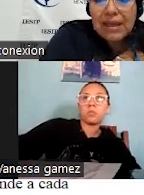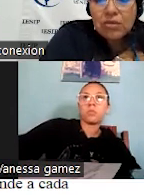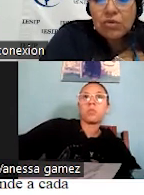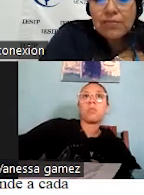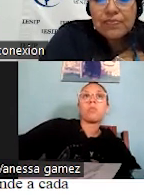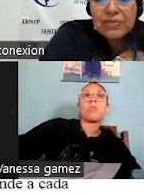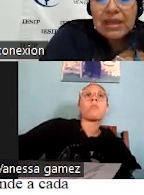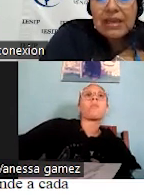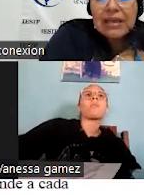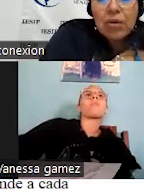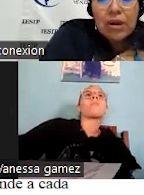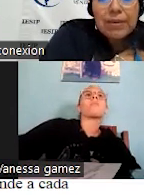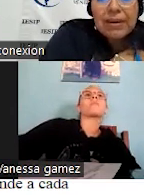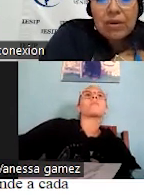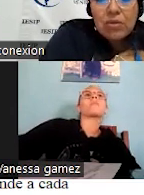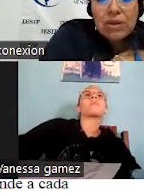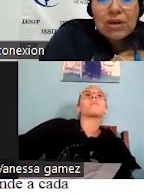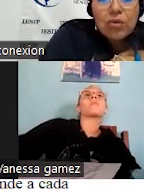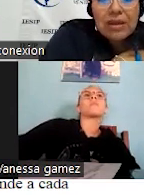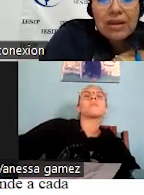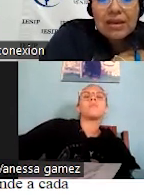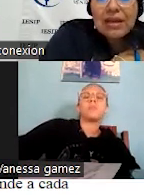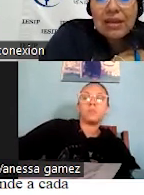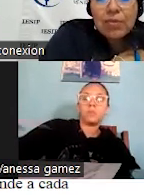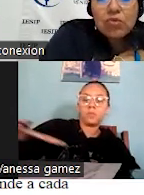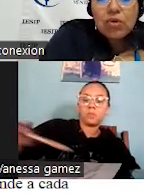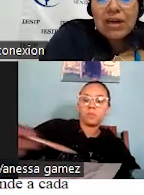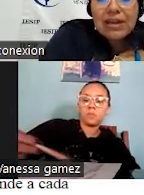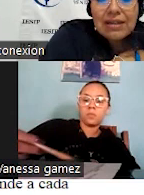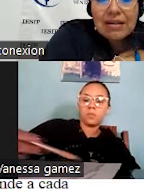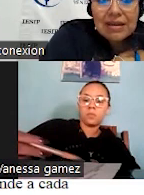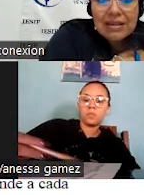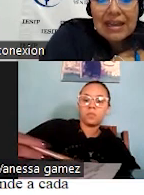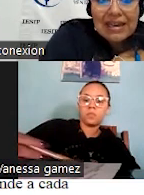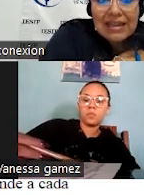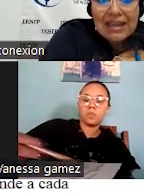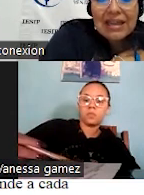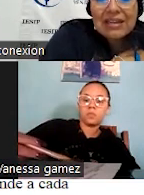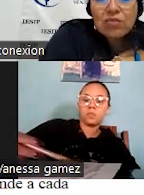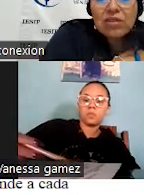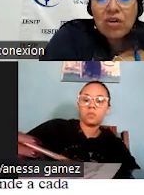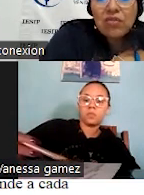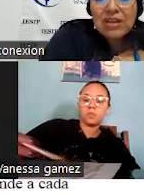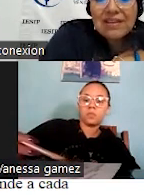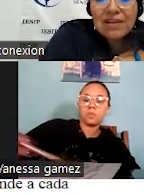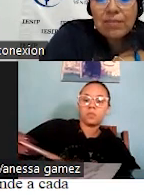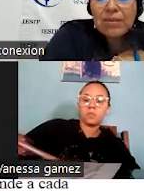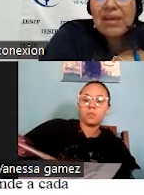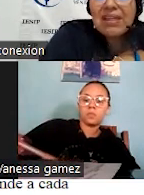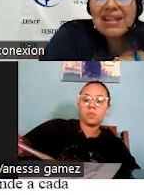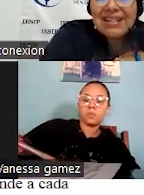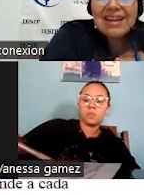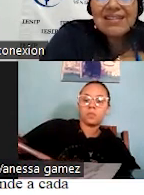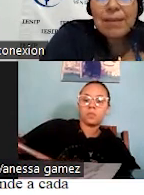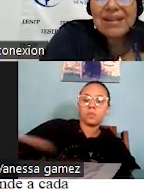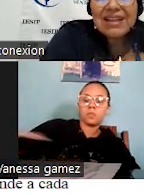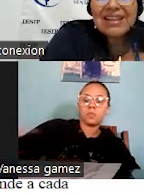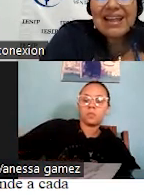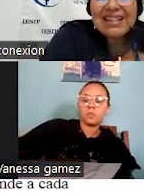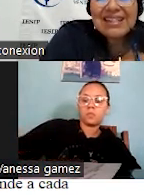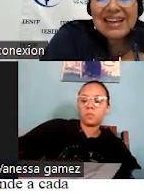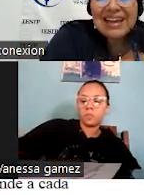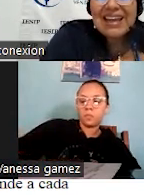su cumplimiento y aunque preparar una buena comida requiere productos de calidad, el resultado final siempre va a depender